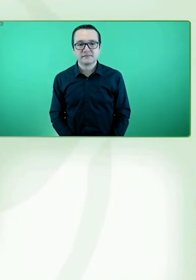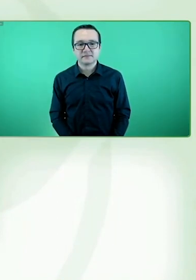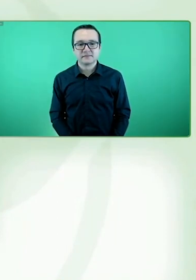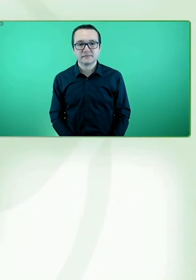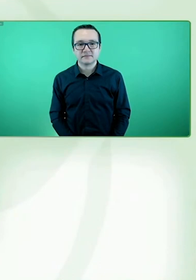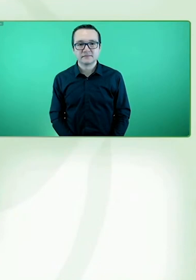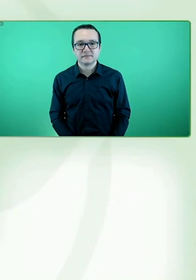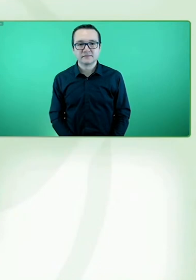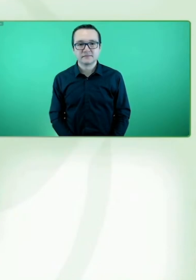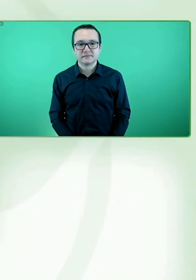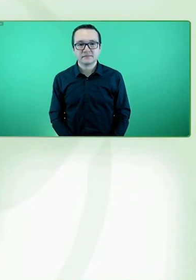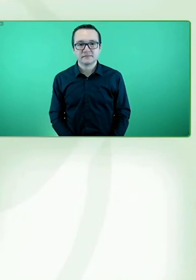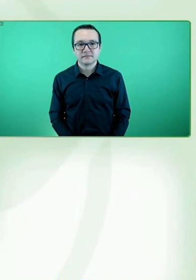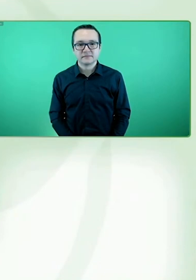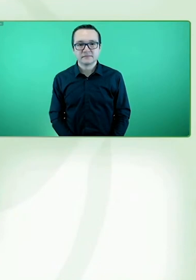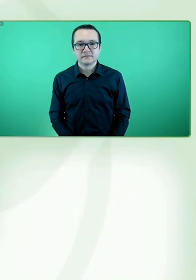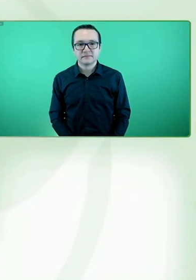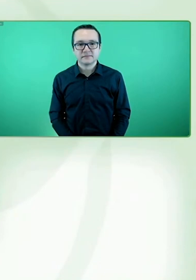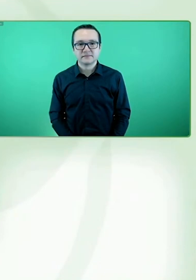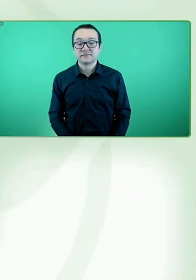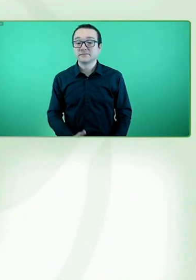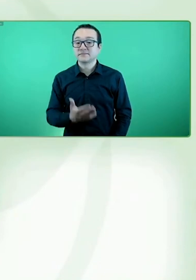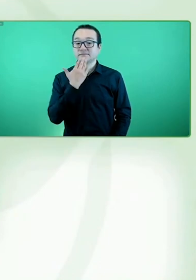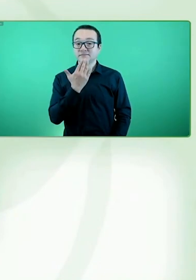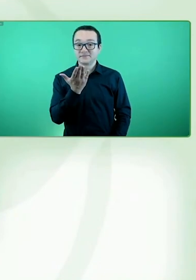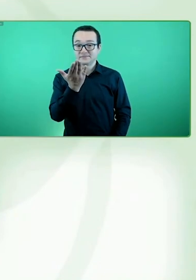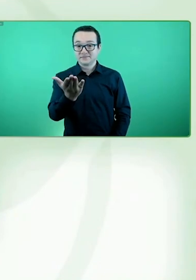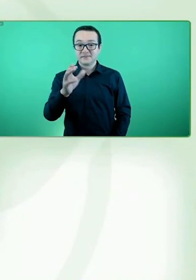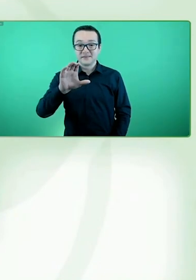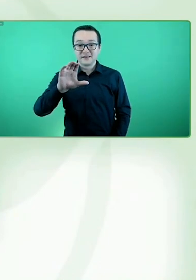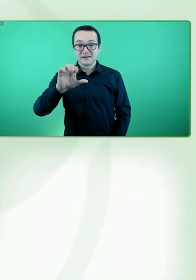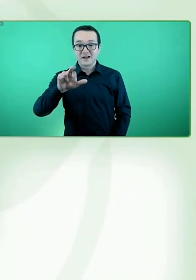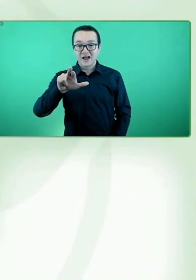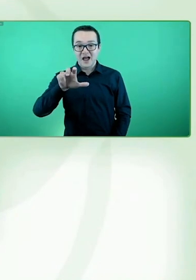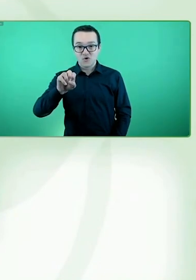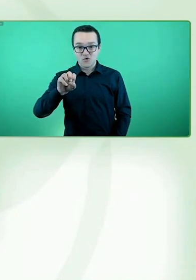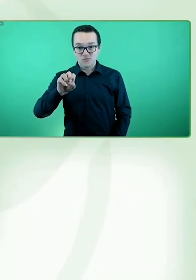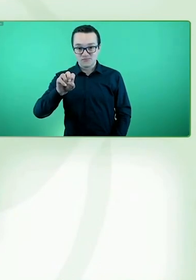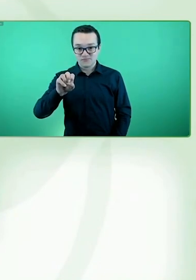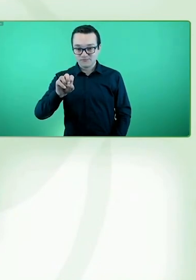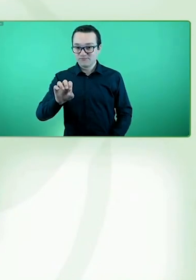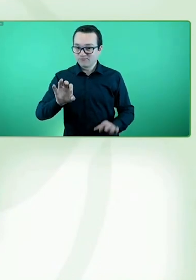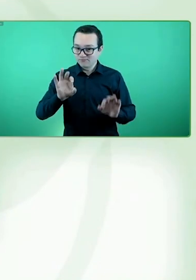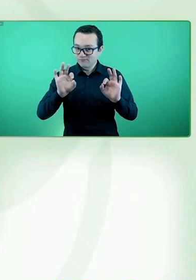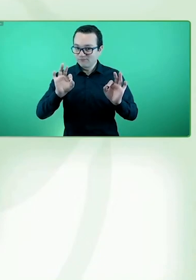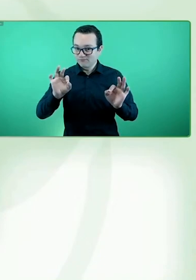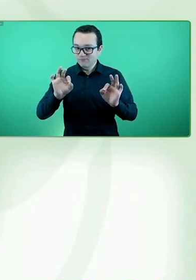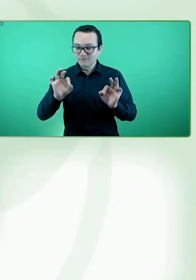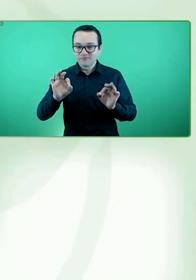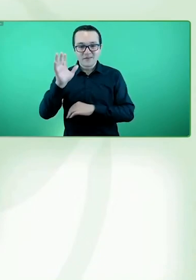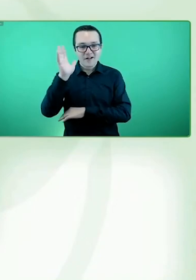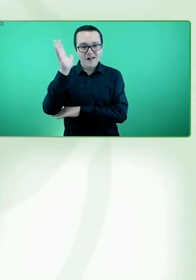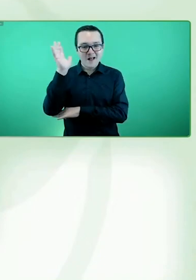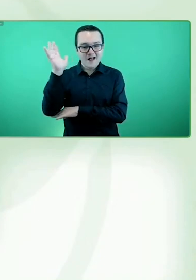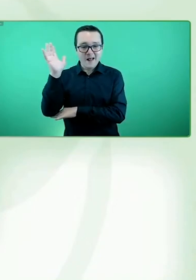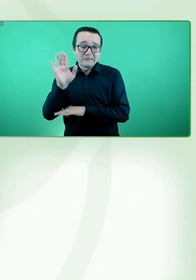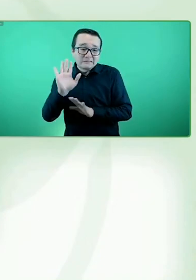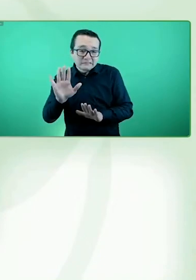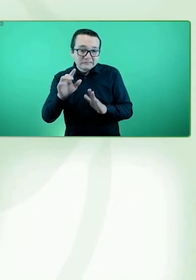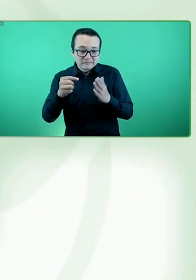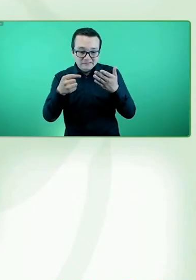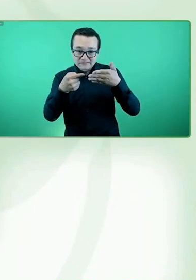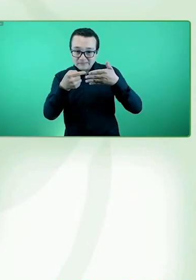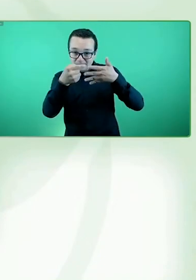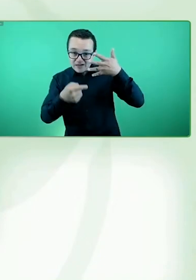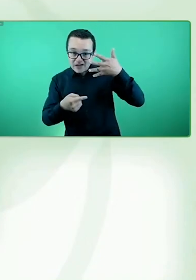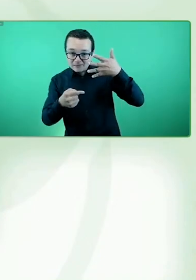Muchísimas gracias, Caro, por tus palabras, por tus inspiradoras palabras. Ya que tuvimos un pequeño cambio de agenda, vamos a invitar a Caro a